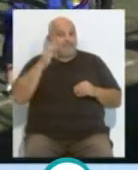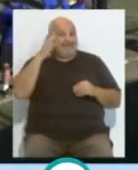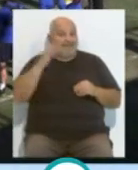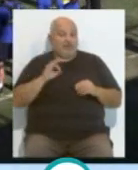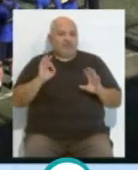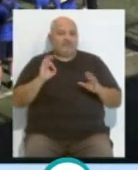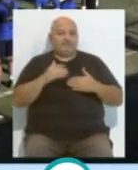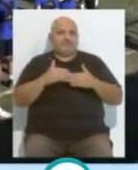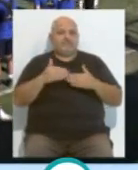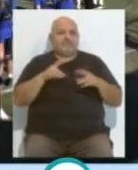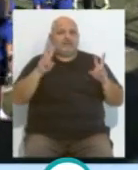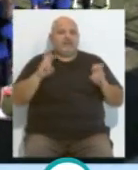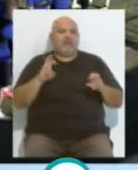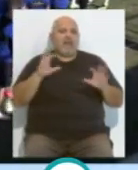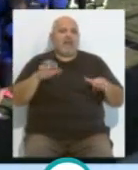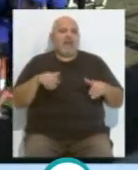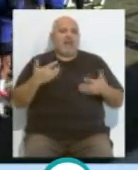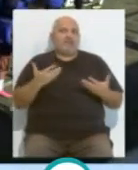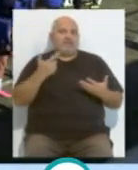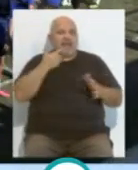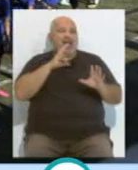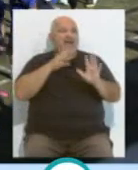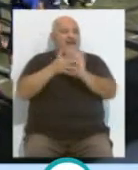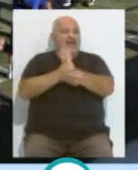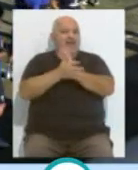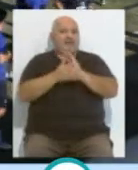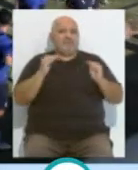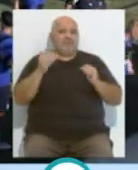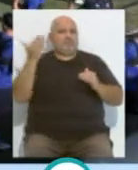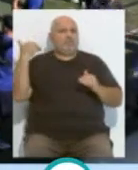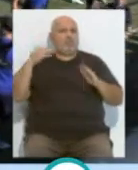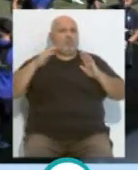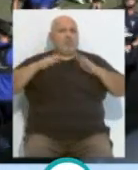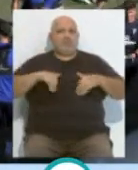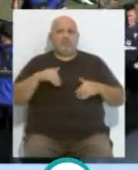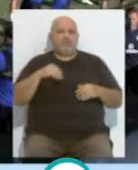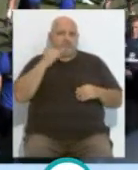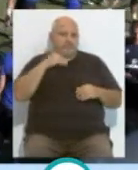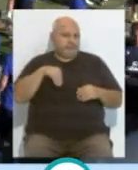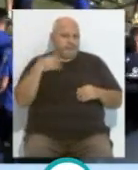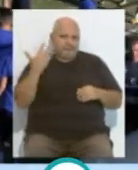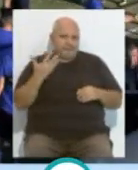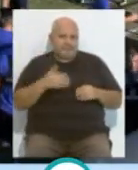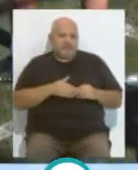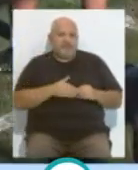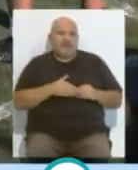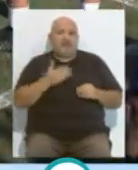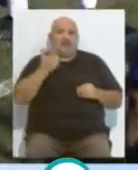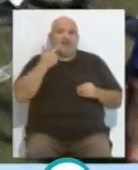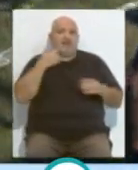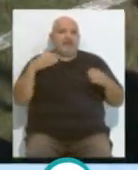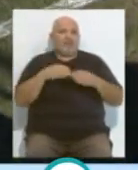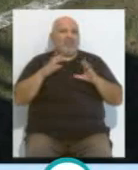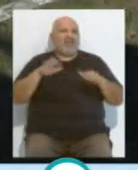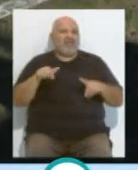creo que en cuanto a ese tema, el Cádiz, como he dicho, la temporada pasada fue brillante. Lo que supone para un